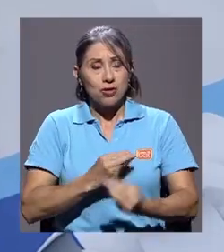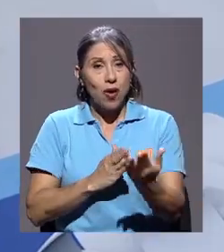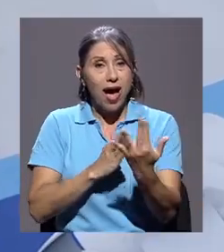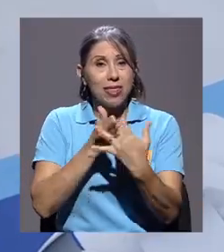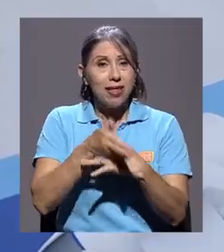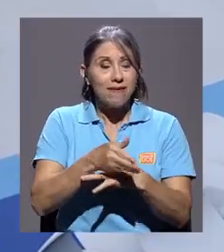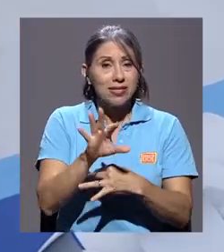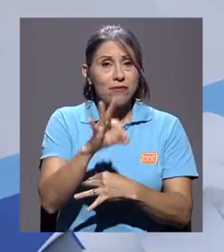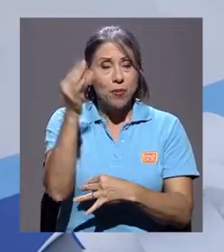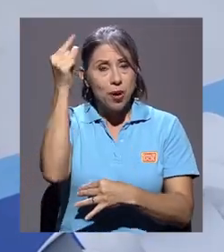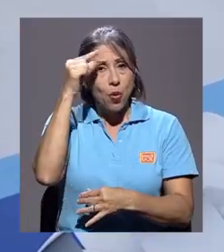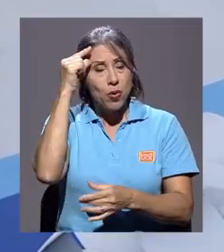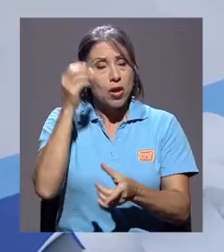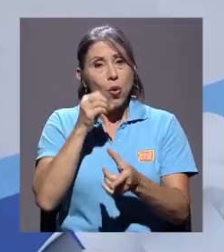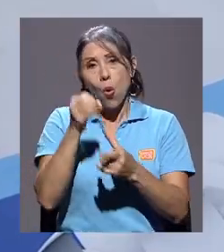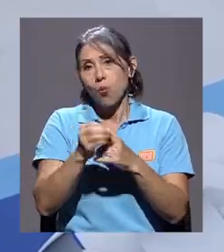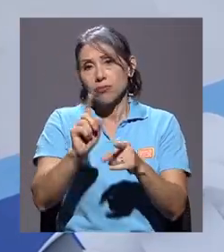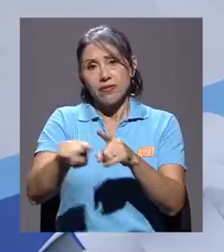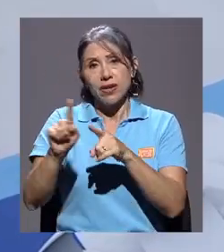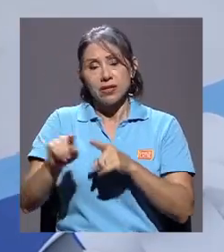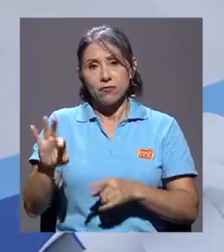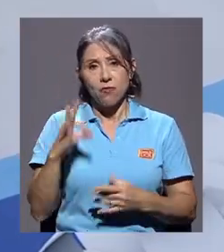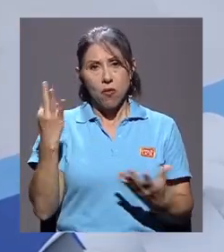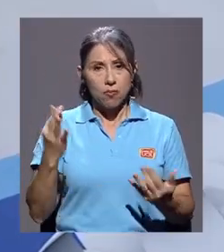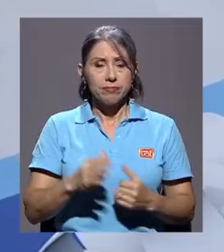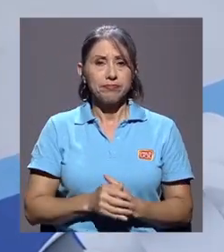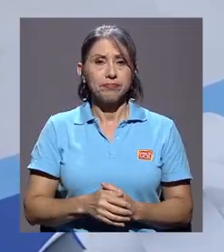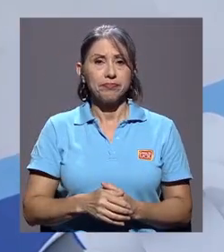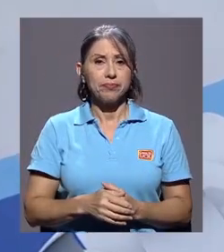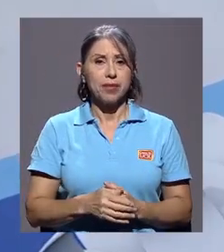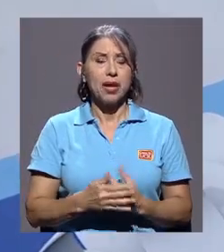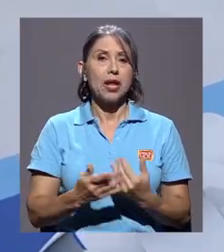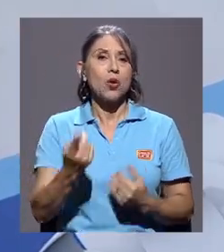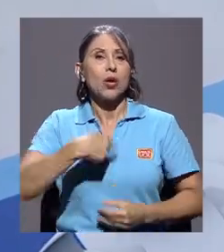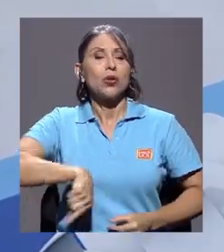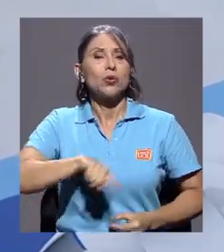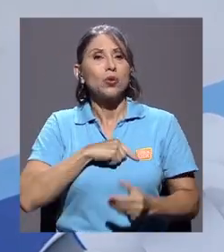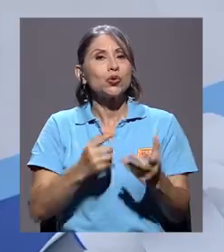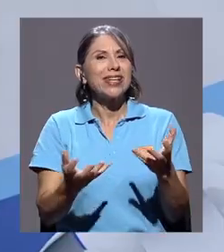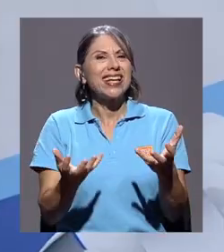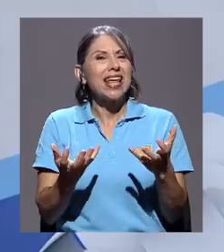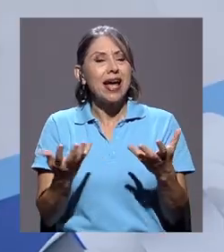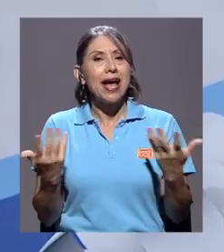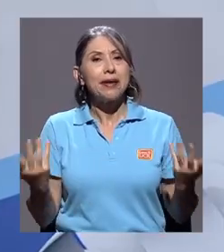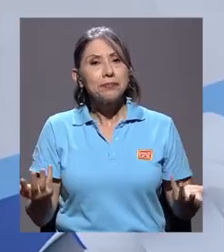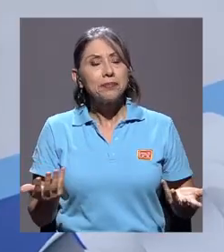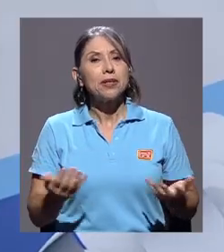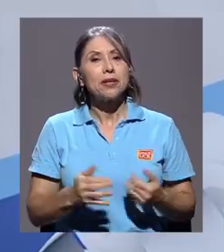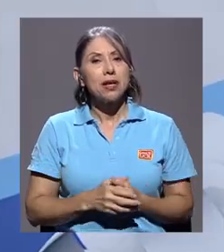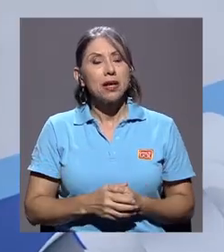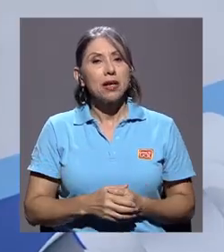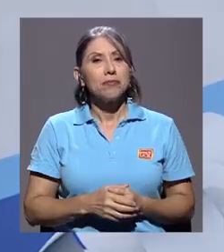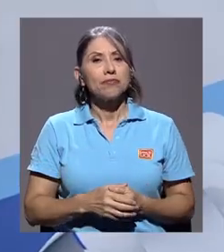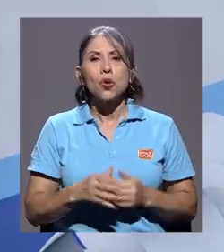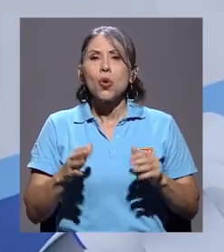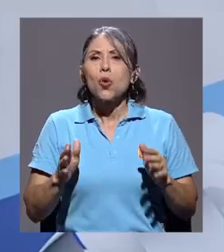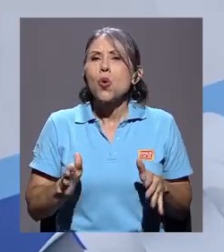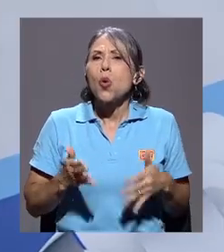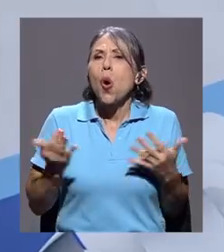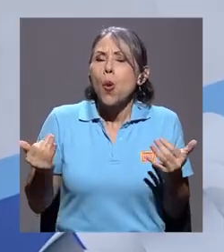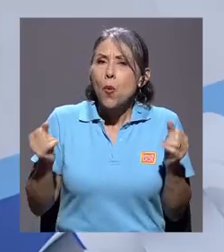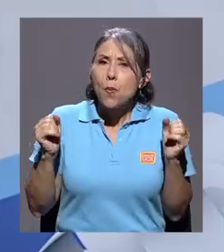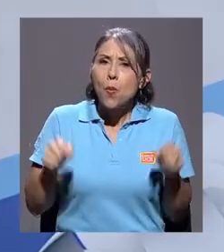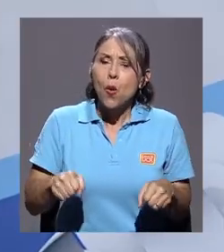gubernamentales como no. Exactamente. Entonces, lo que queríamos precisar era cómo